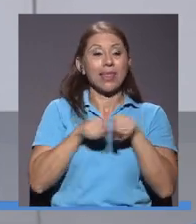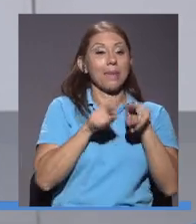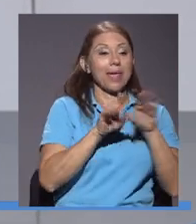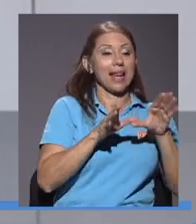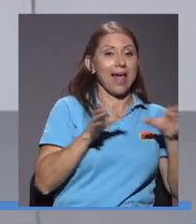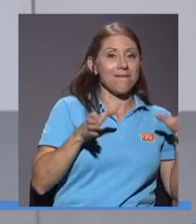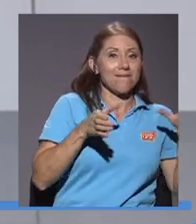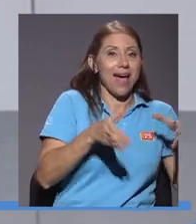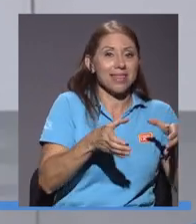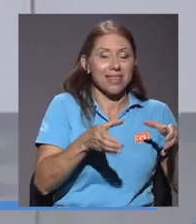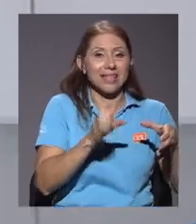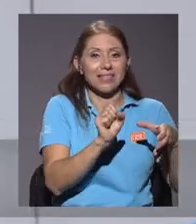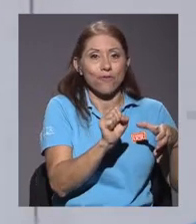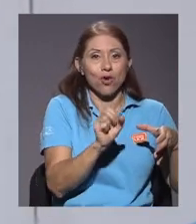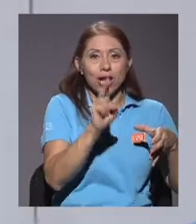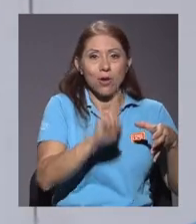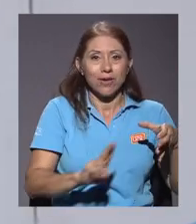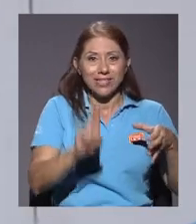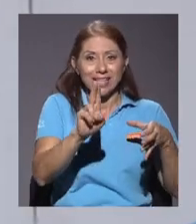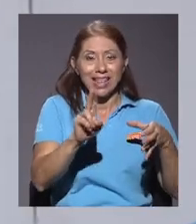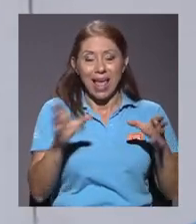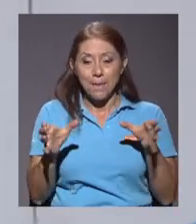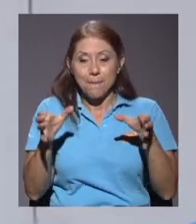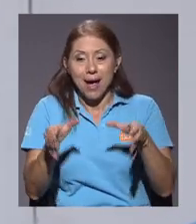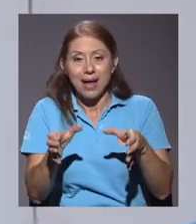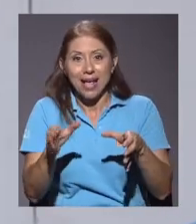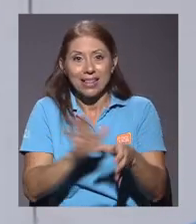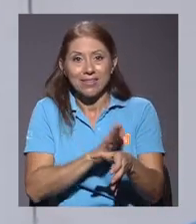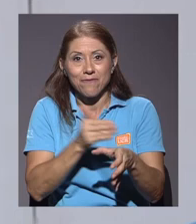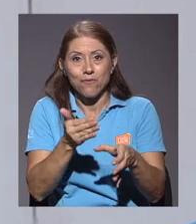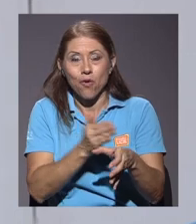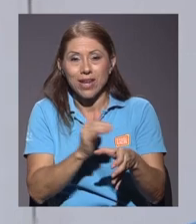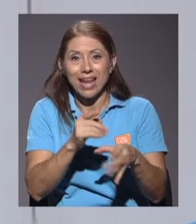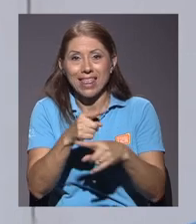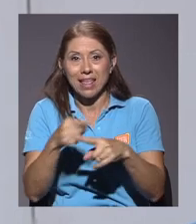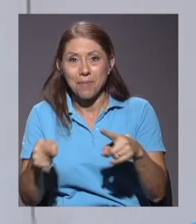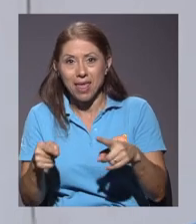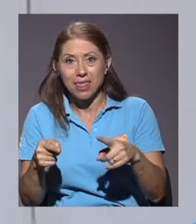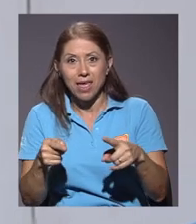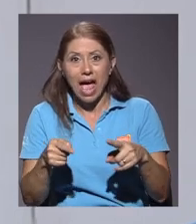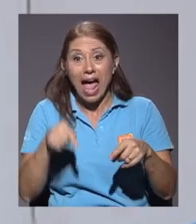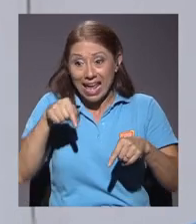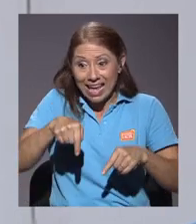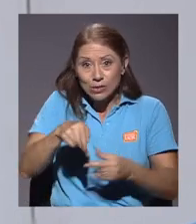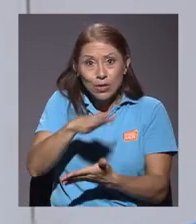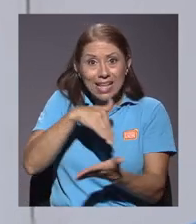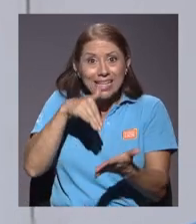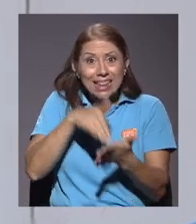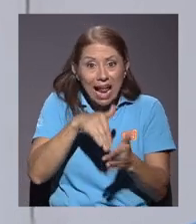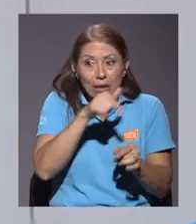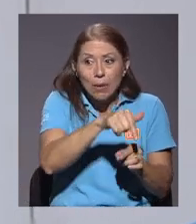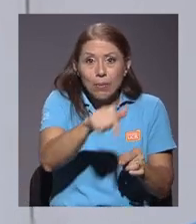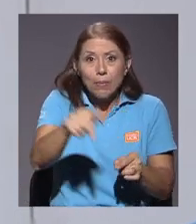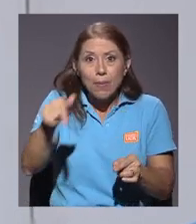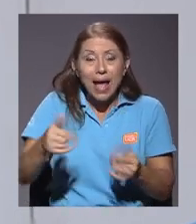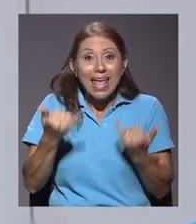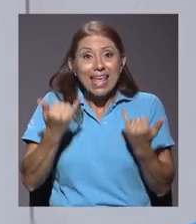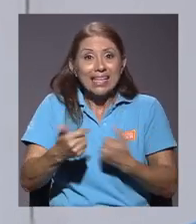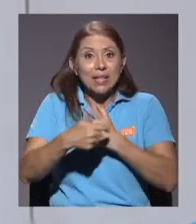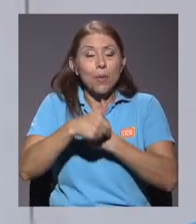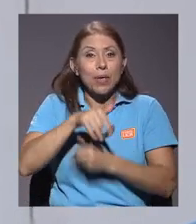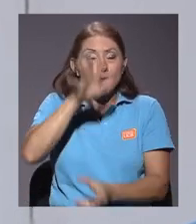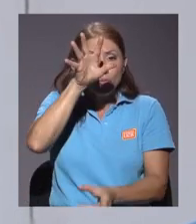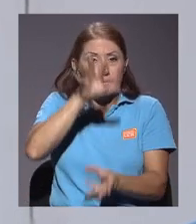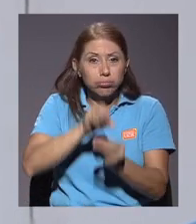Sinfónica Universitaria, tiene la Banda Sinfónica Intermedia, esto es en la sede central nada más. Tenemos en este momento 32